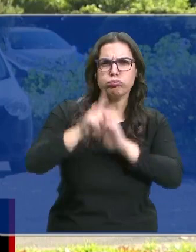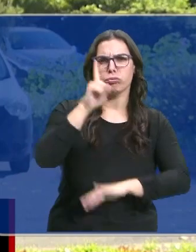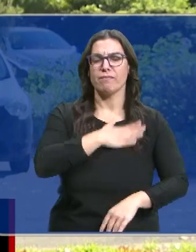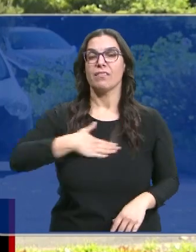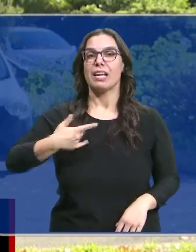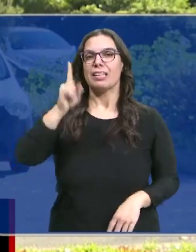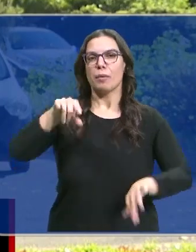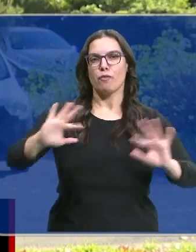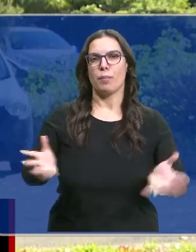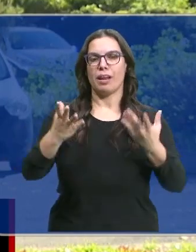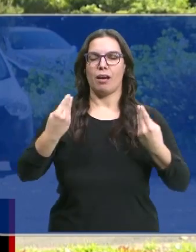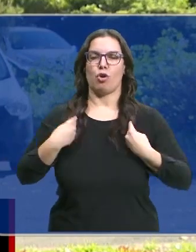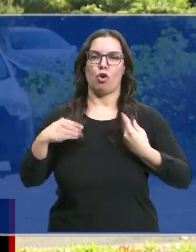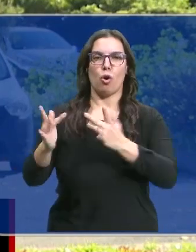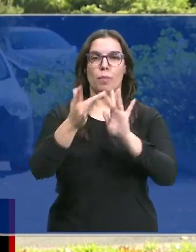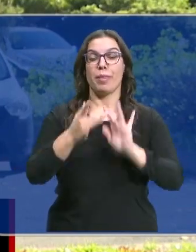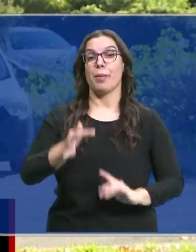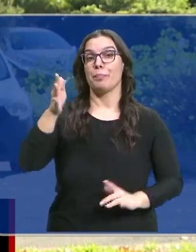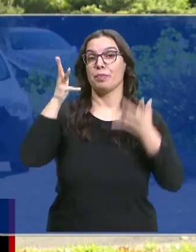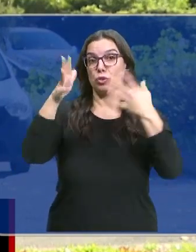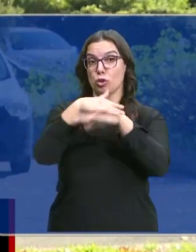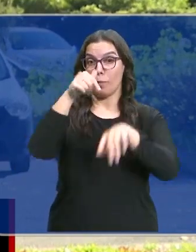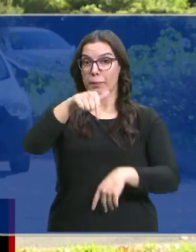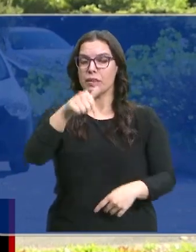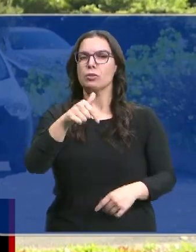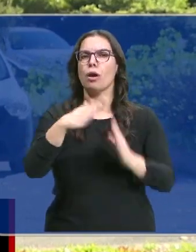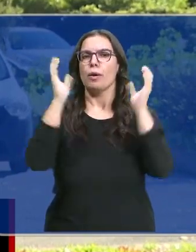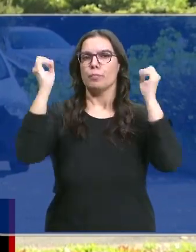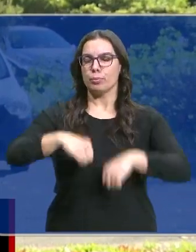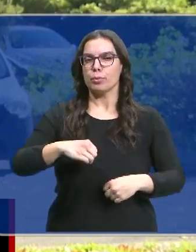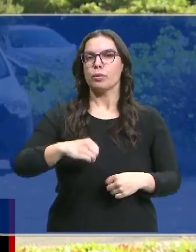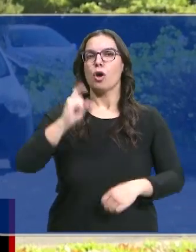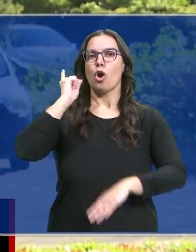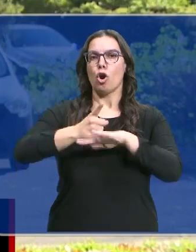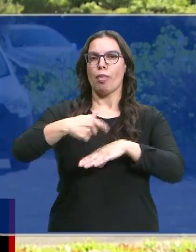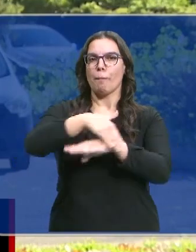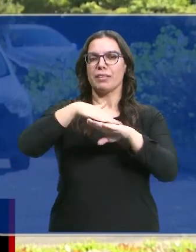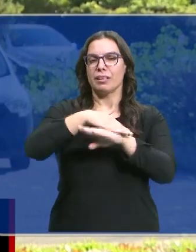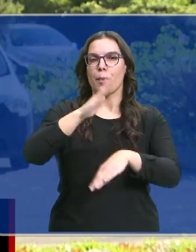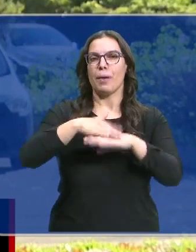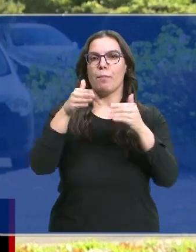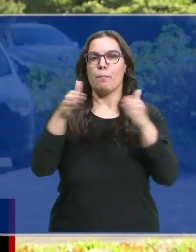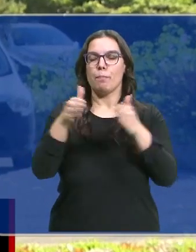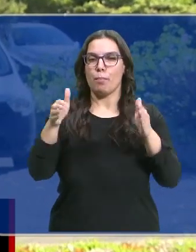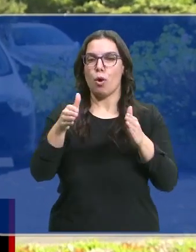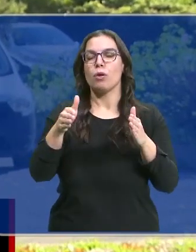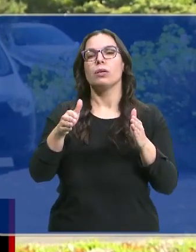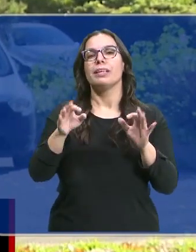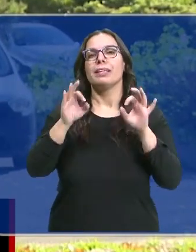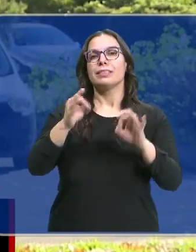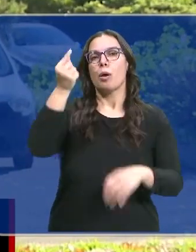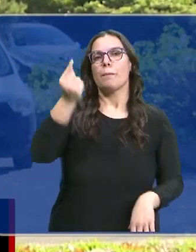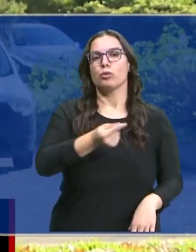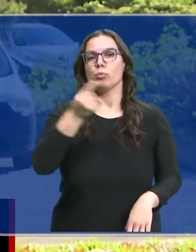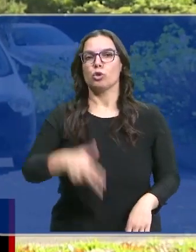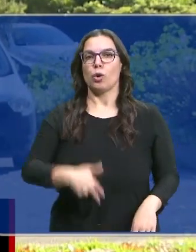fomentarán la convivencia. Por cierto, un consejo de ministros en el que se ha aprobado la orden ministerial para dar el pistoletazo de salida a